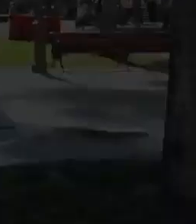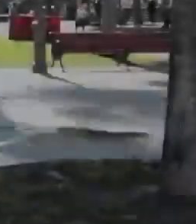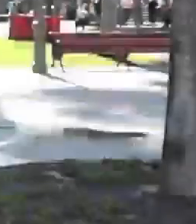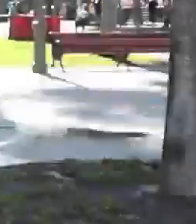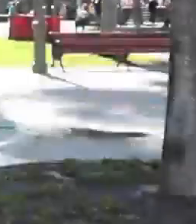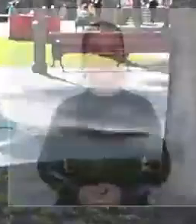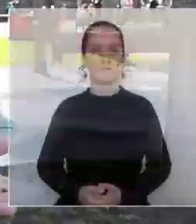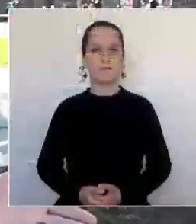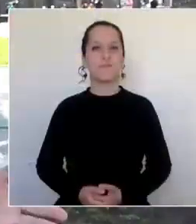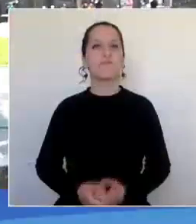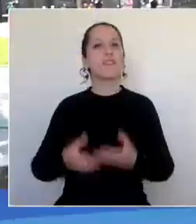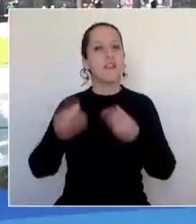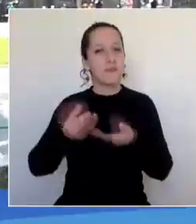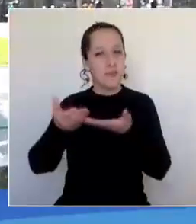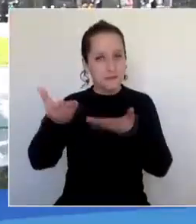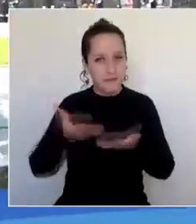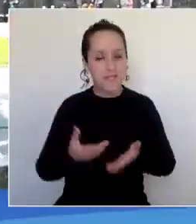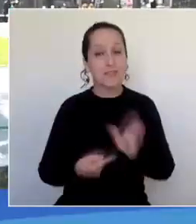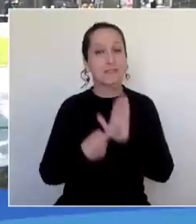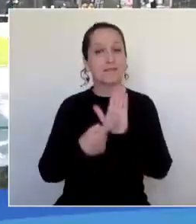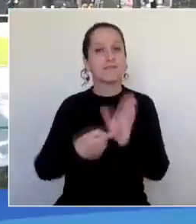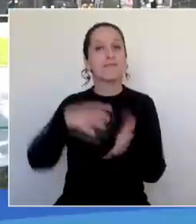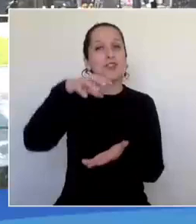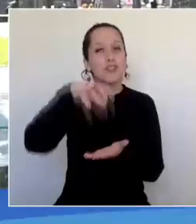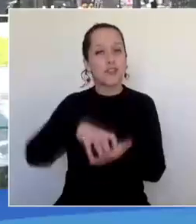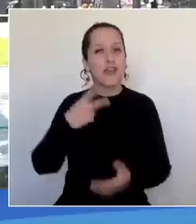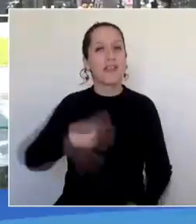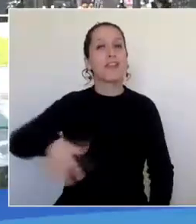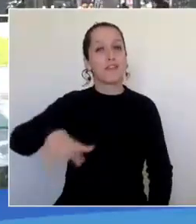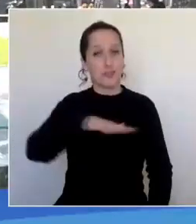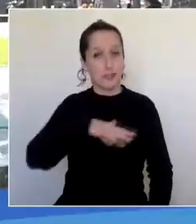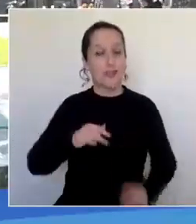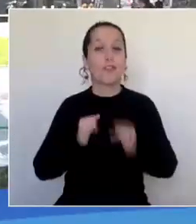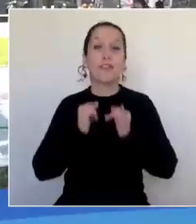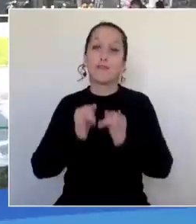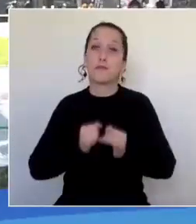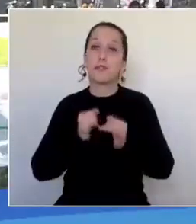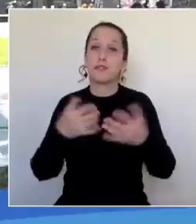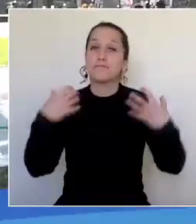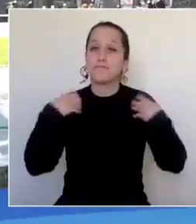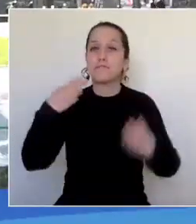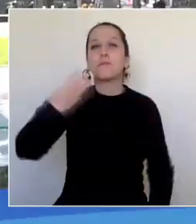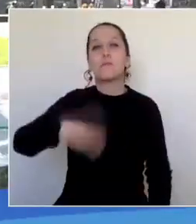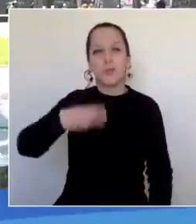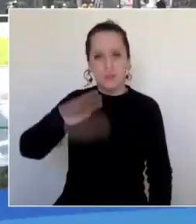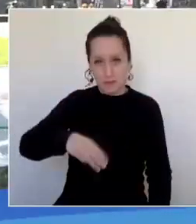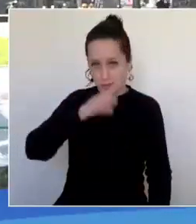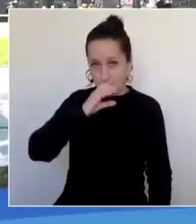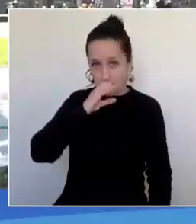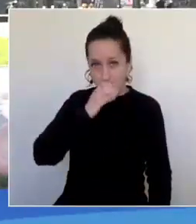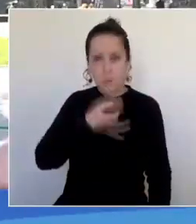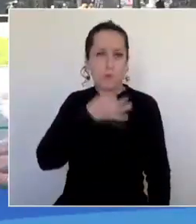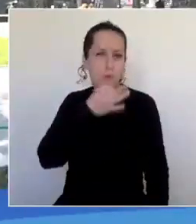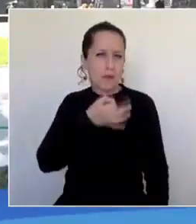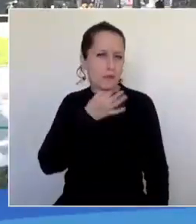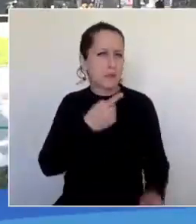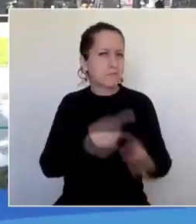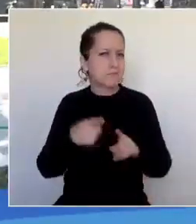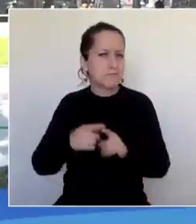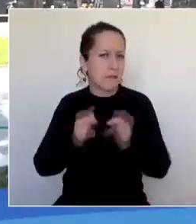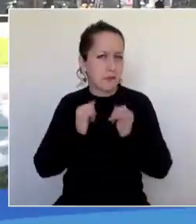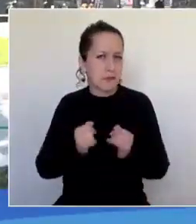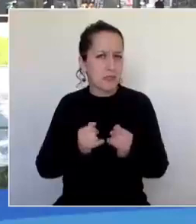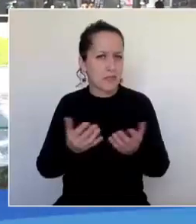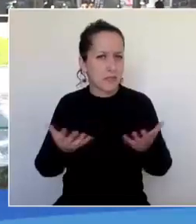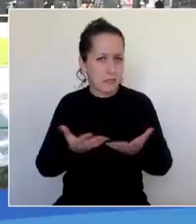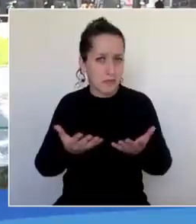We'll Bienvenidas y bienvenidos a la nueva edición de Ciudad de Todas y Todos, el informativo de la Municipalidad de Concepción que les cuenta las principales